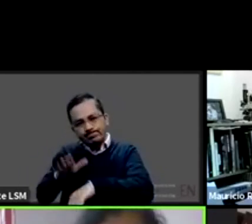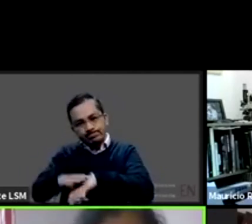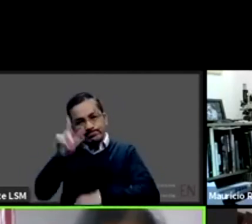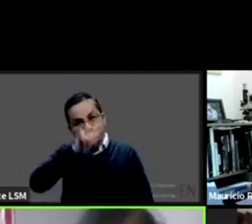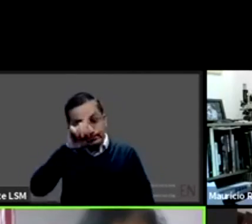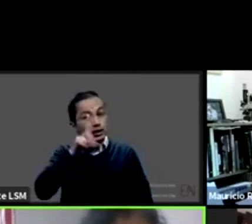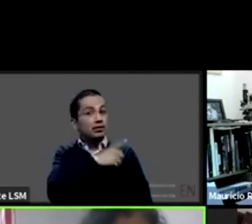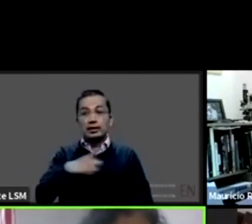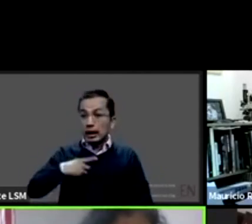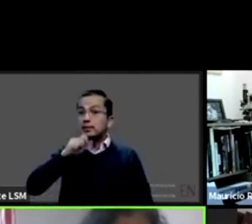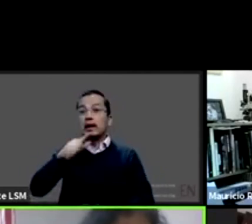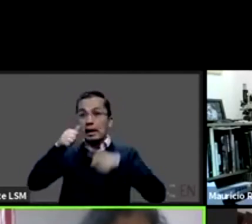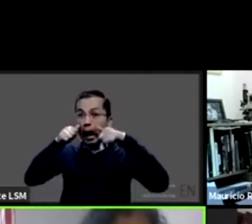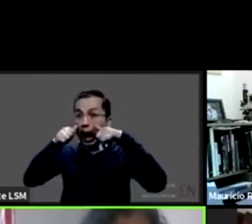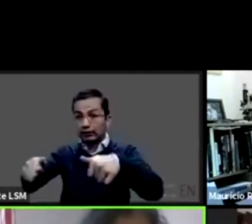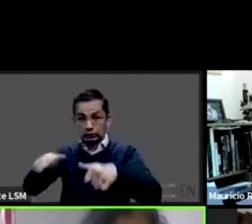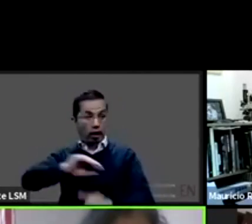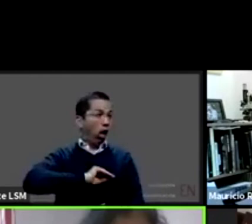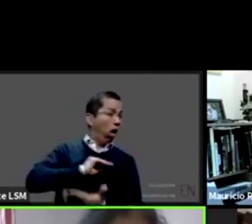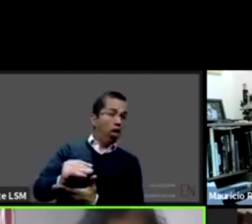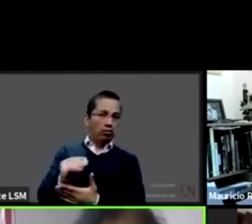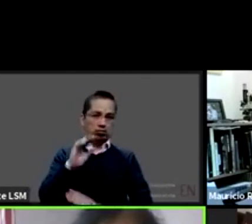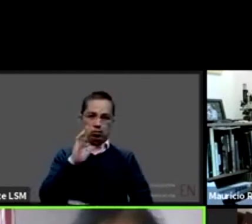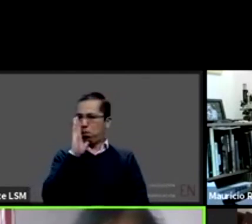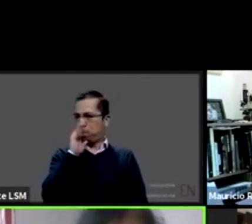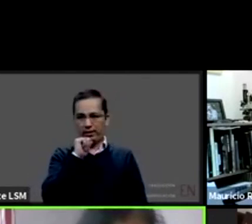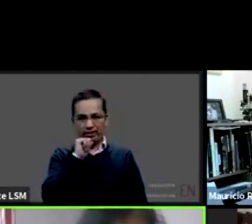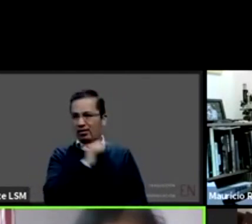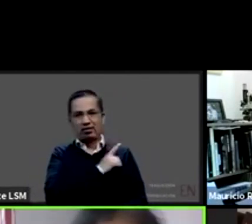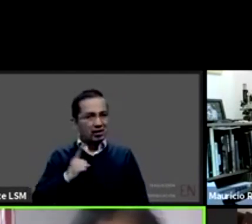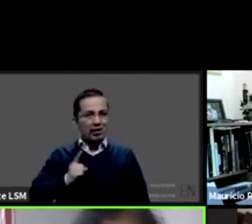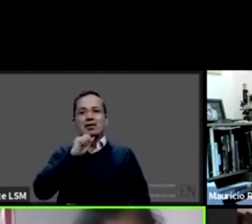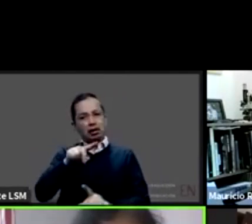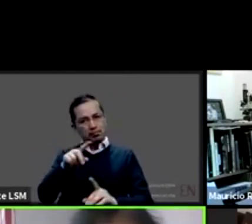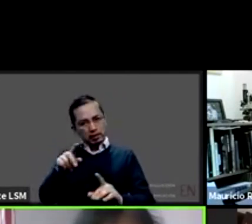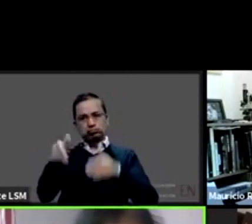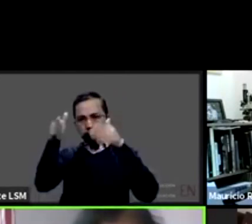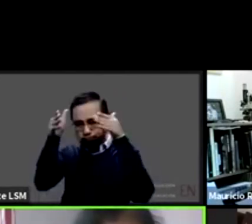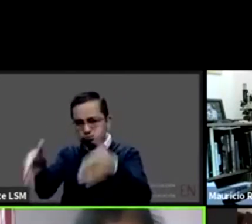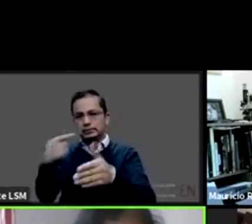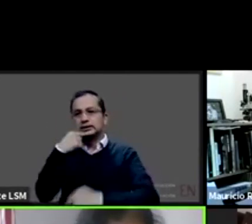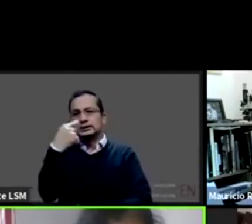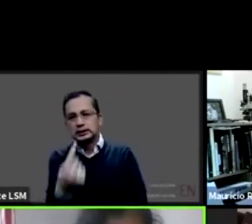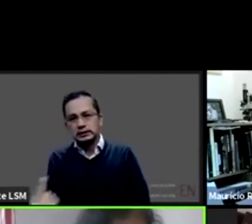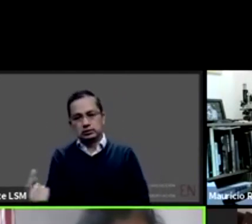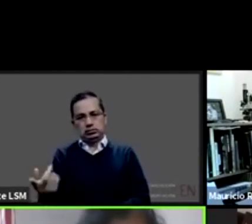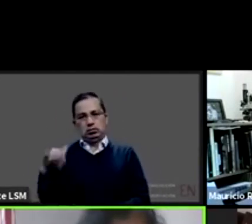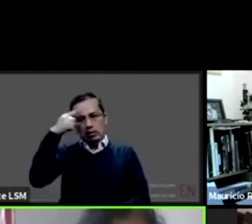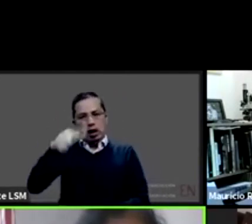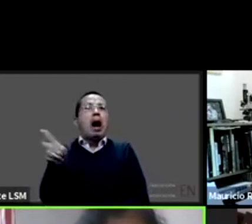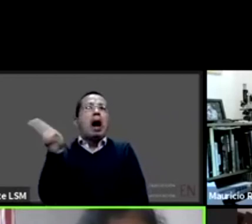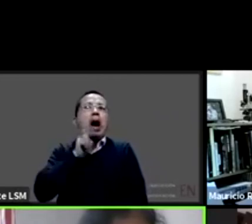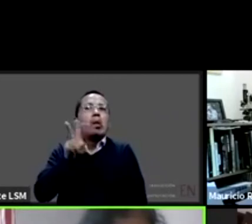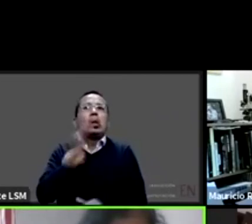tenemos que seguir teniendo este este enfoque y viendo pues cómo hacemos para exactamente